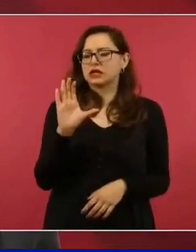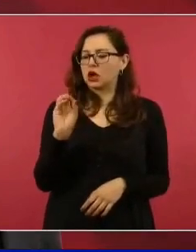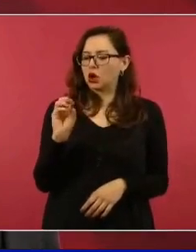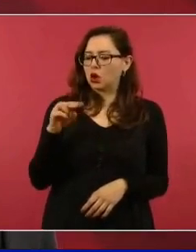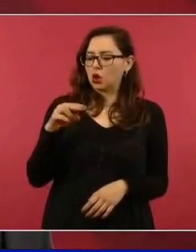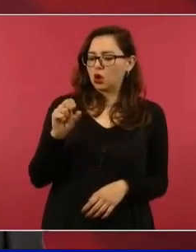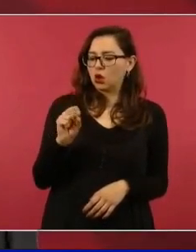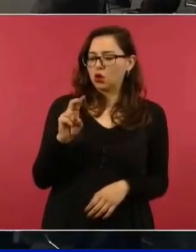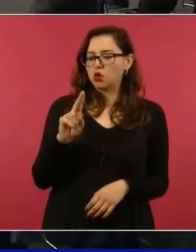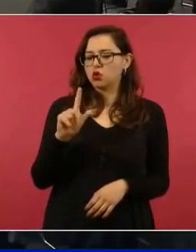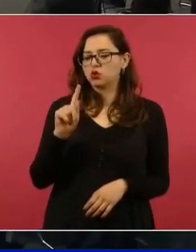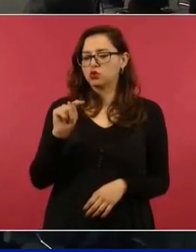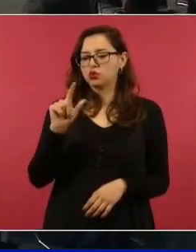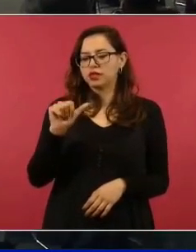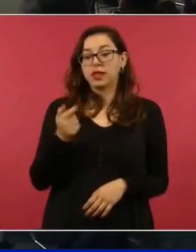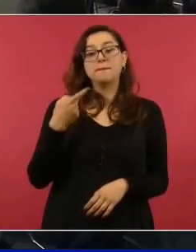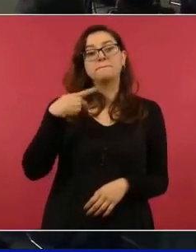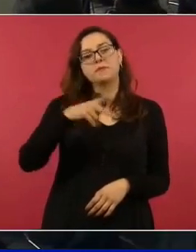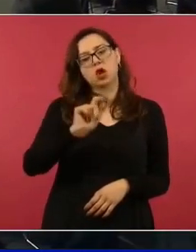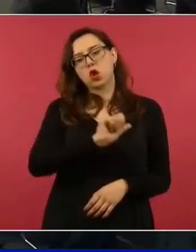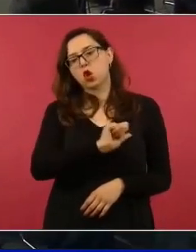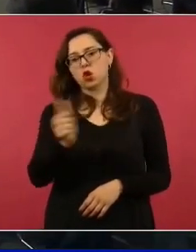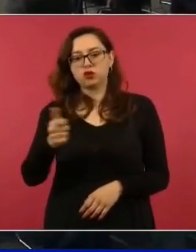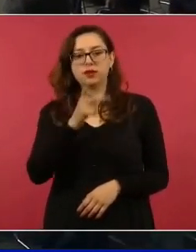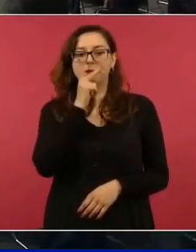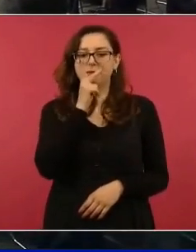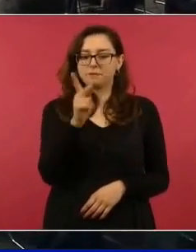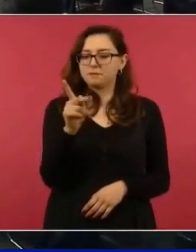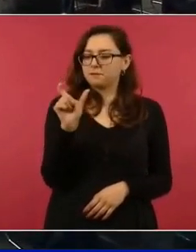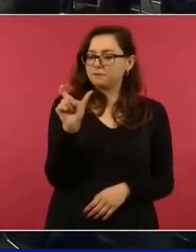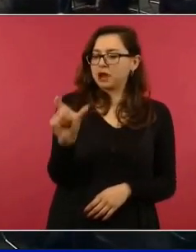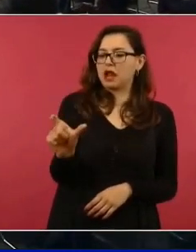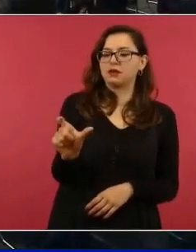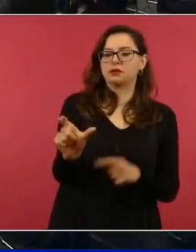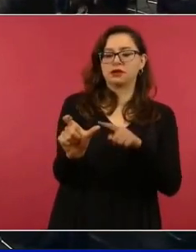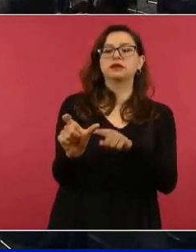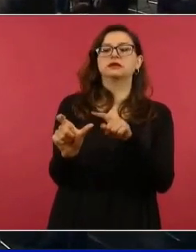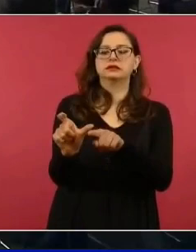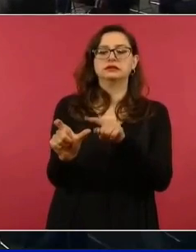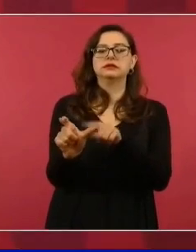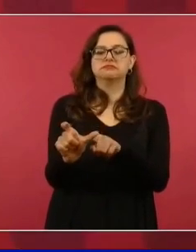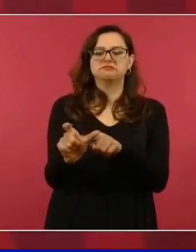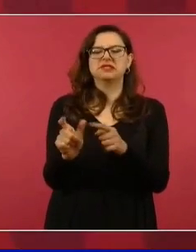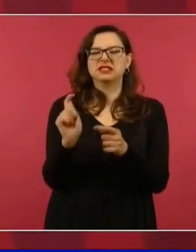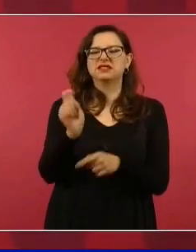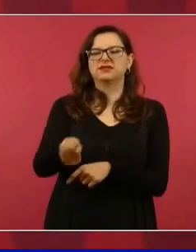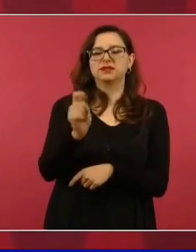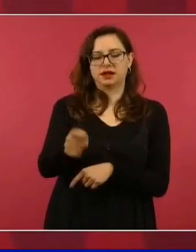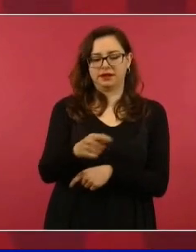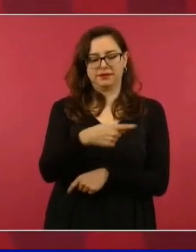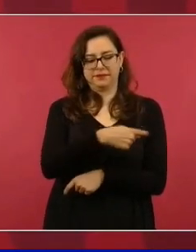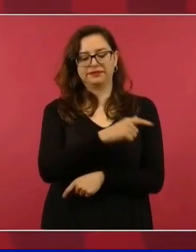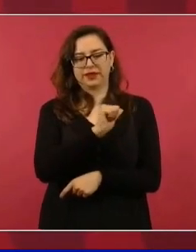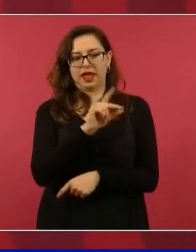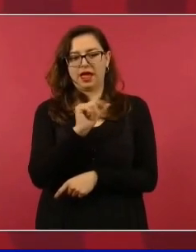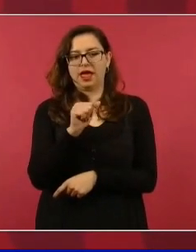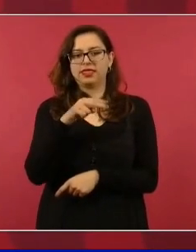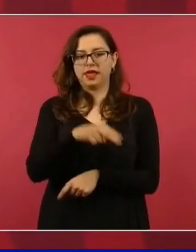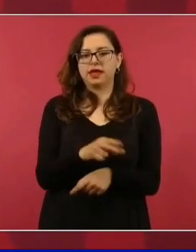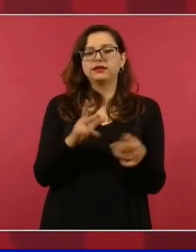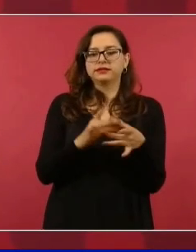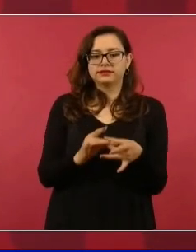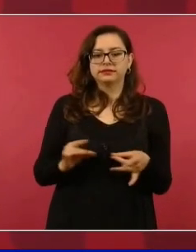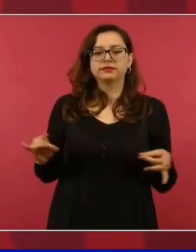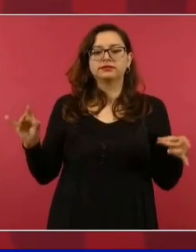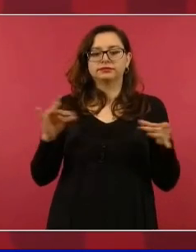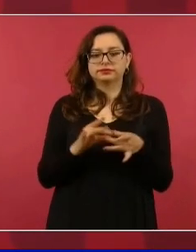nombre. No ahora Adán va a explicarlo, no va a ser